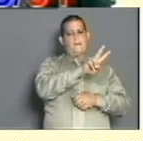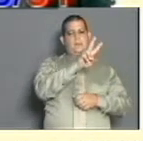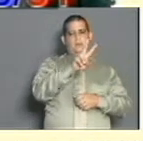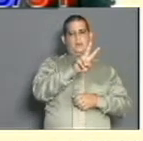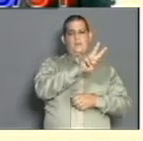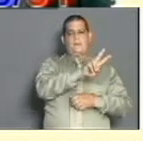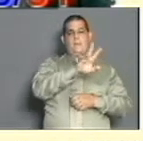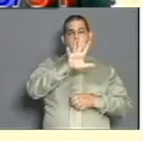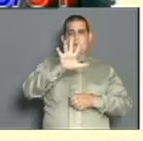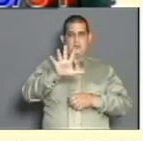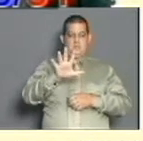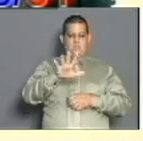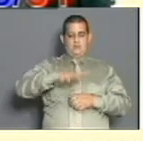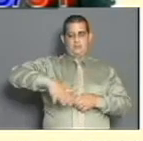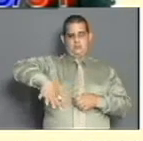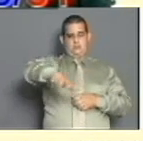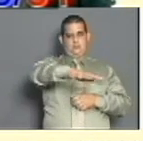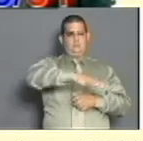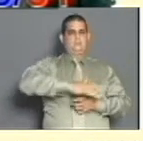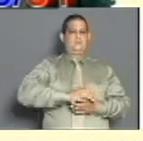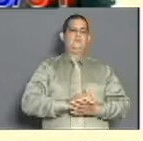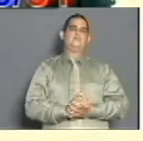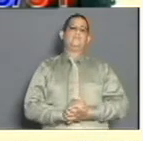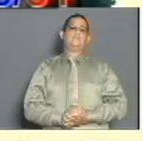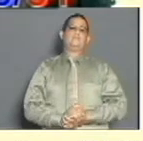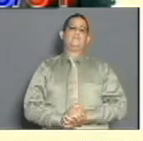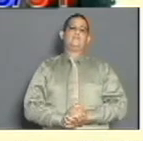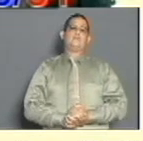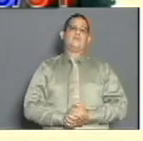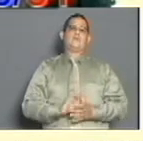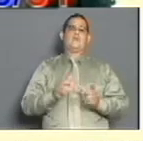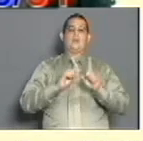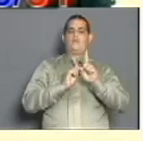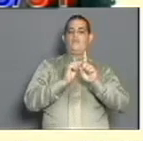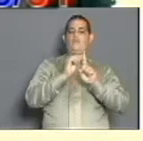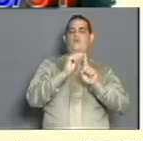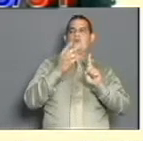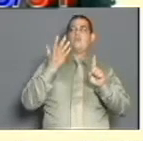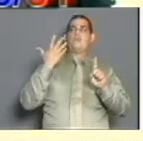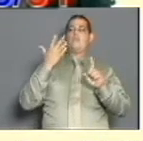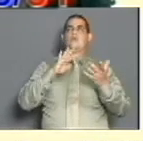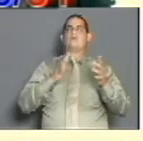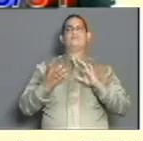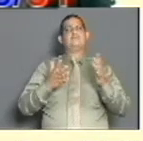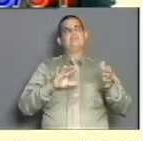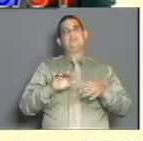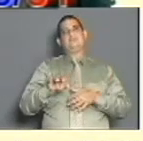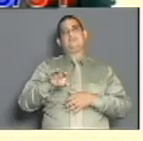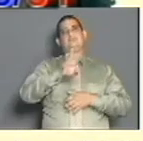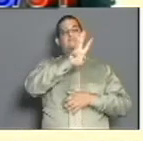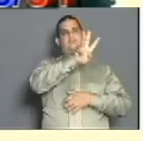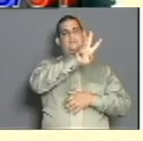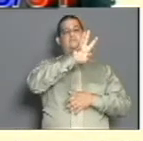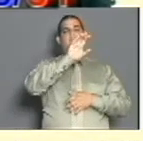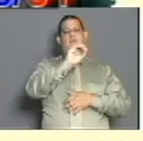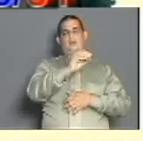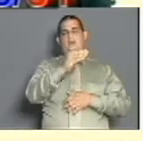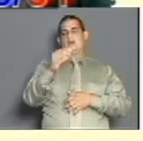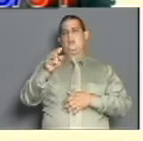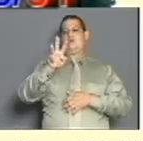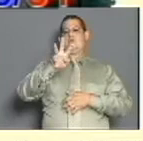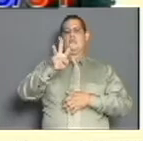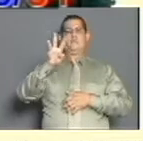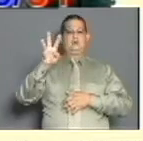25 grados Celsius en el resto del área. Los valores máximos de temperatura en la tarde estarán entre los 30 y 33